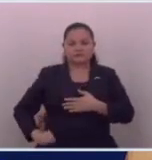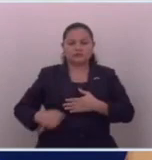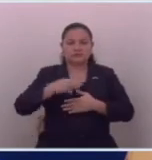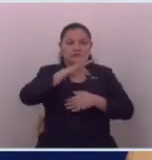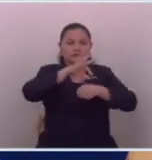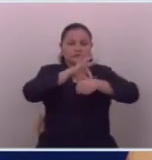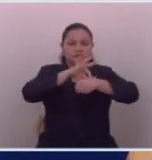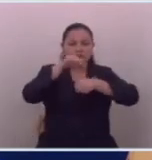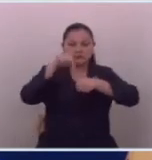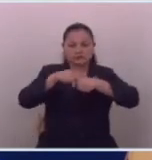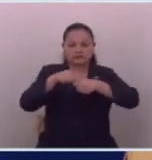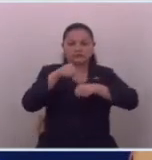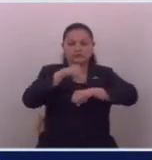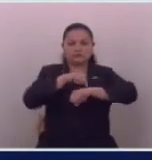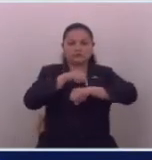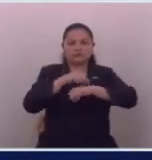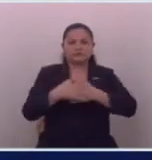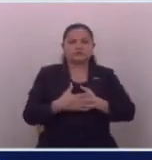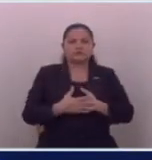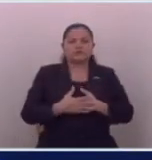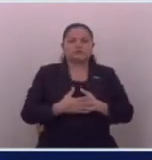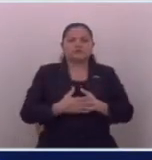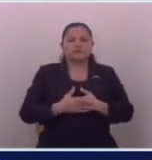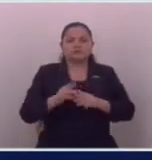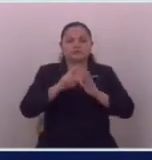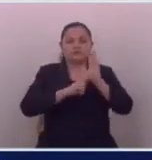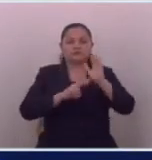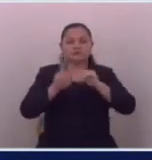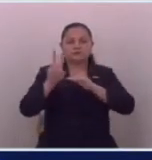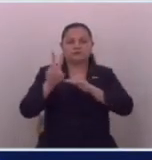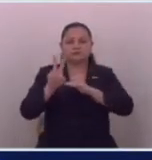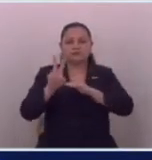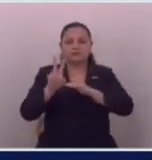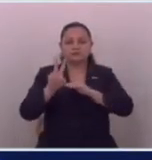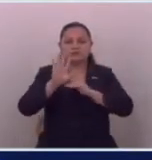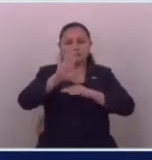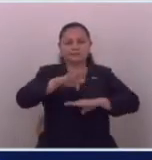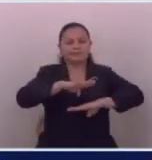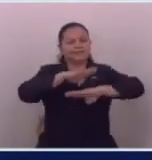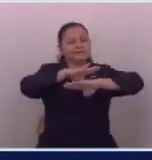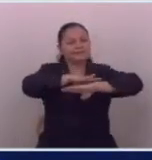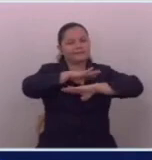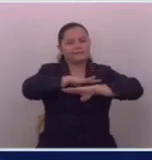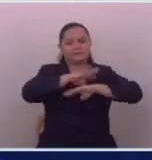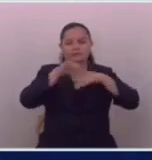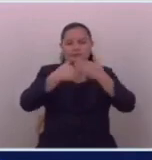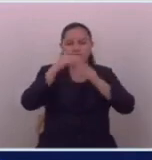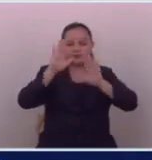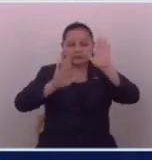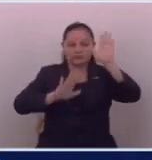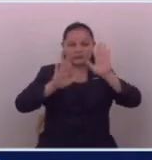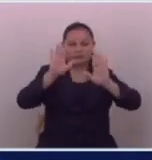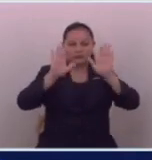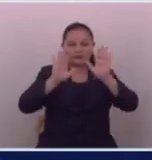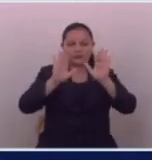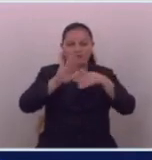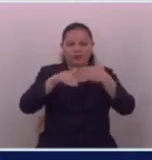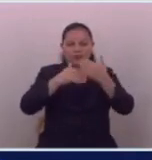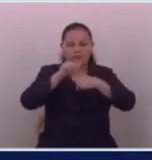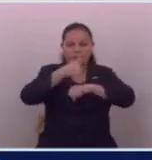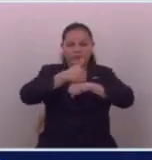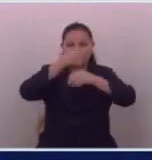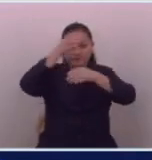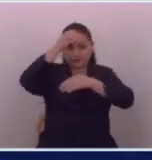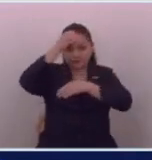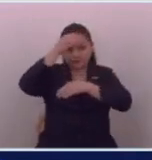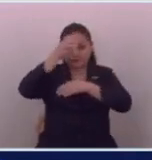viviendo actualmente. Romano 2. Su satisfacción por el involucramiento que los creadores